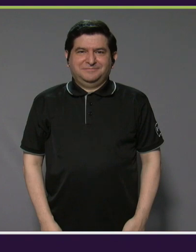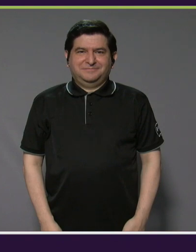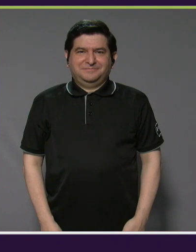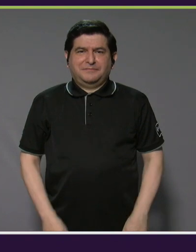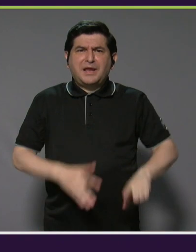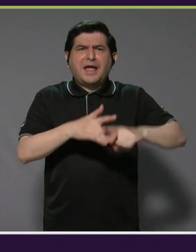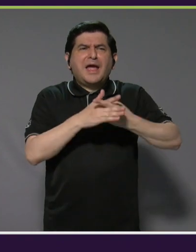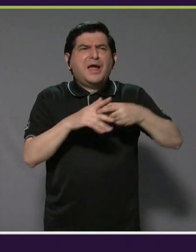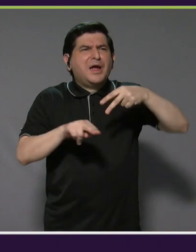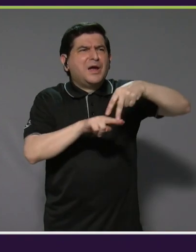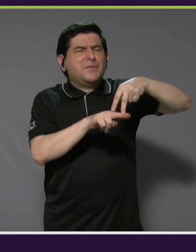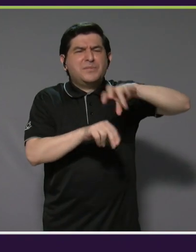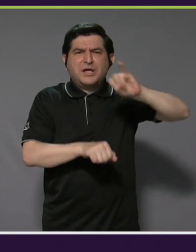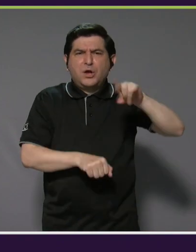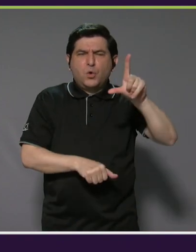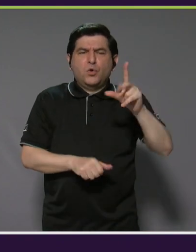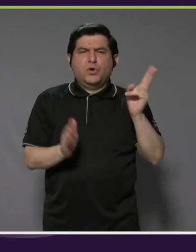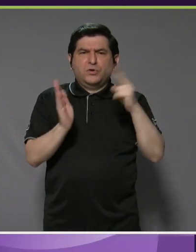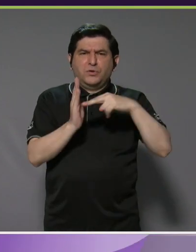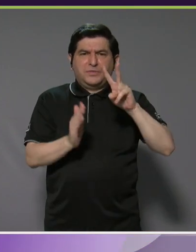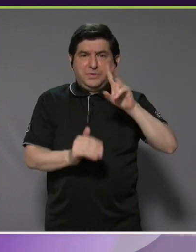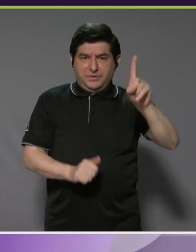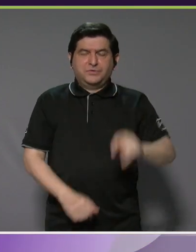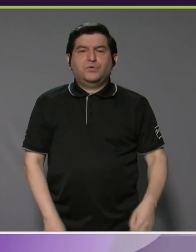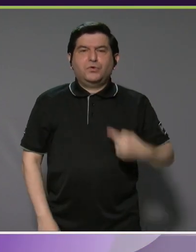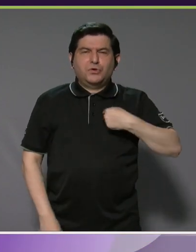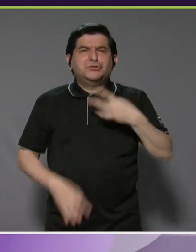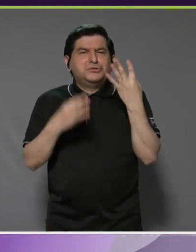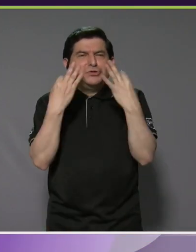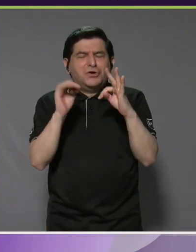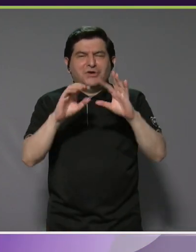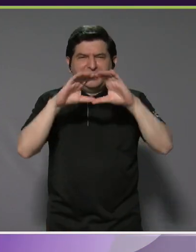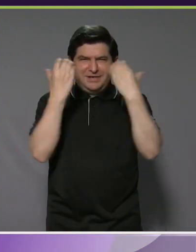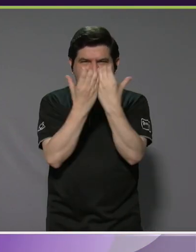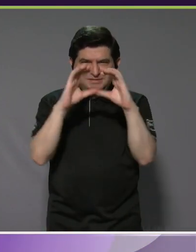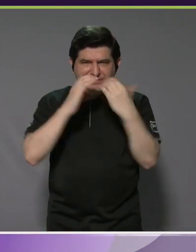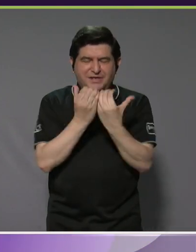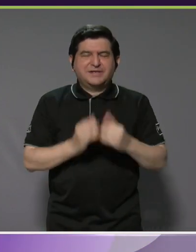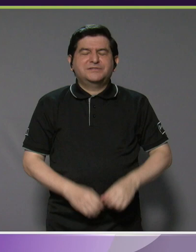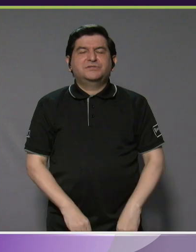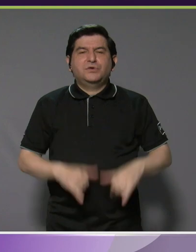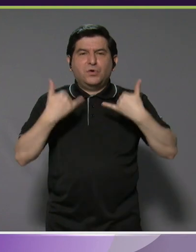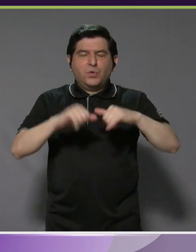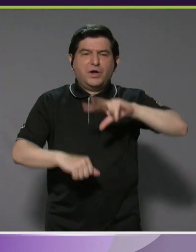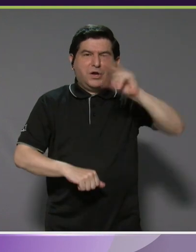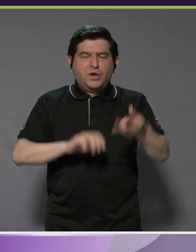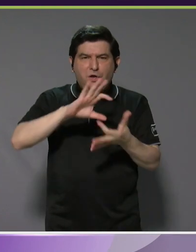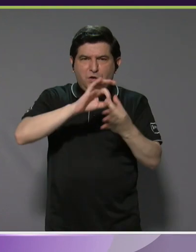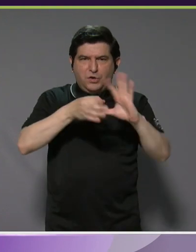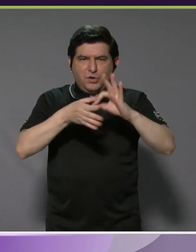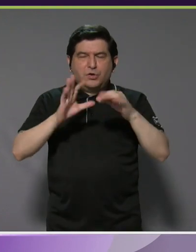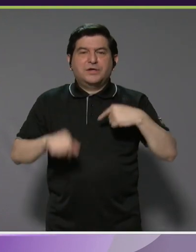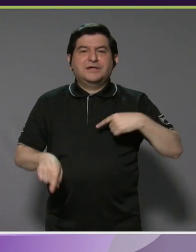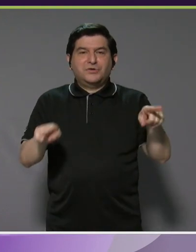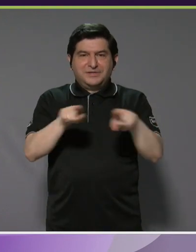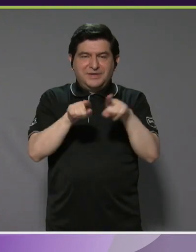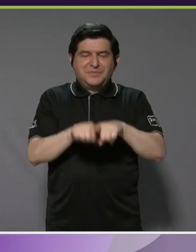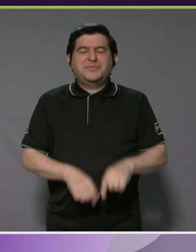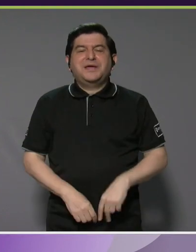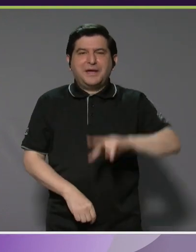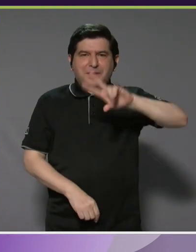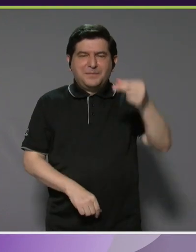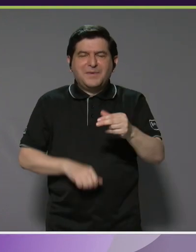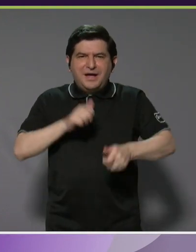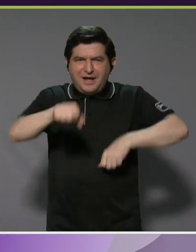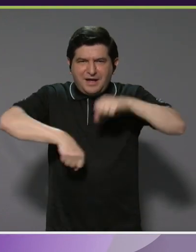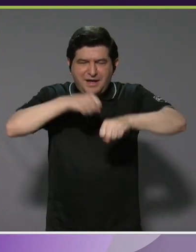Empecé a surfear en julio del 2021. Estuve intentando clasificar a los Juegos Paralímpicos. Estuve en paraciclismo, pero es muy diferente.